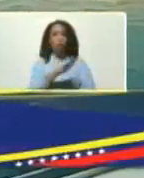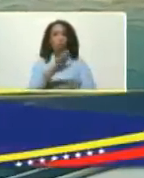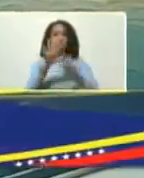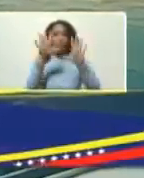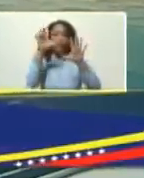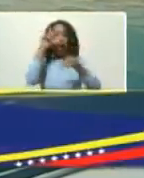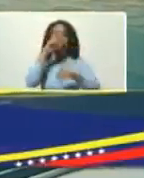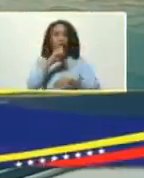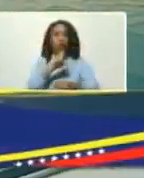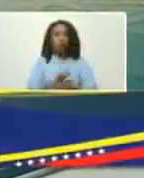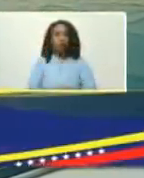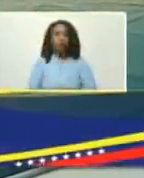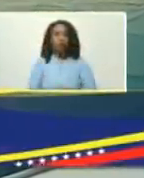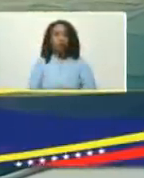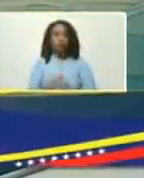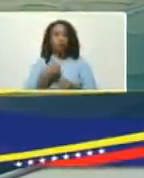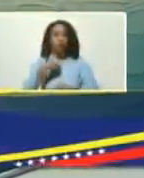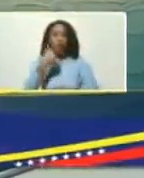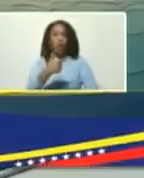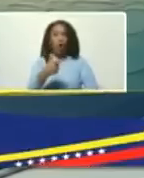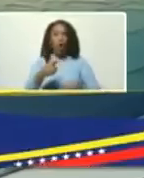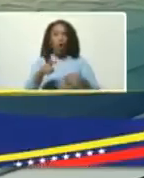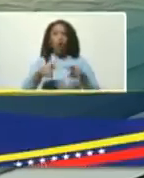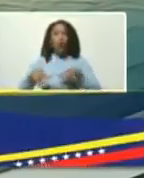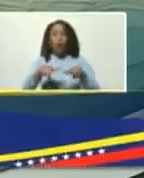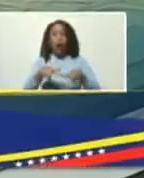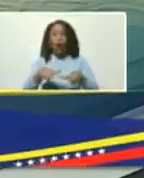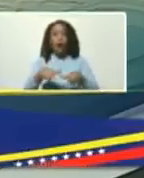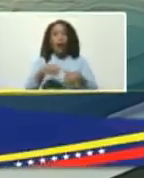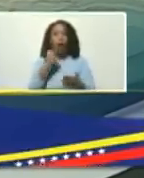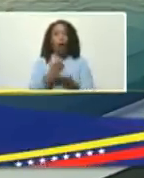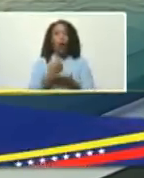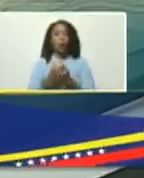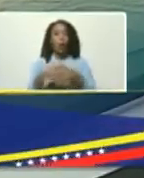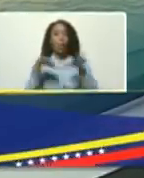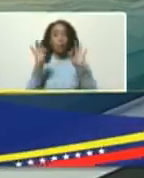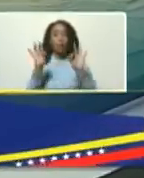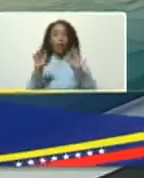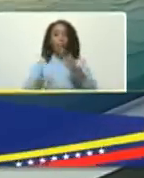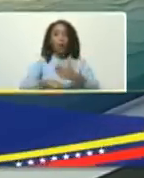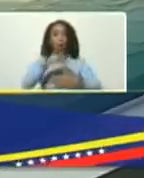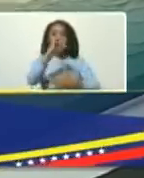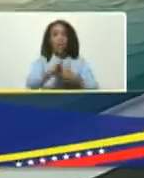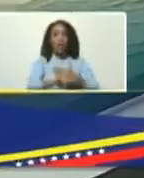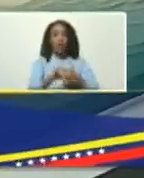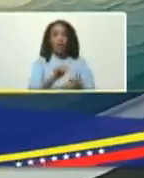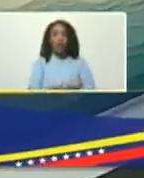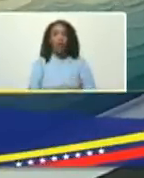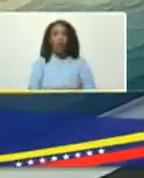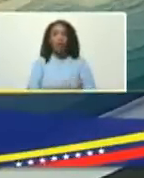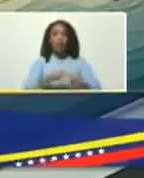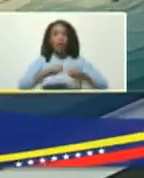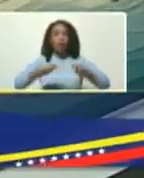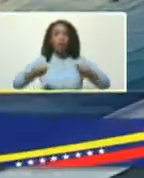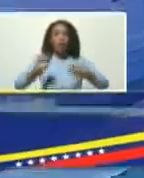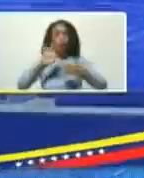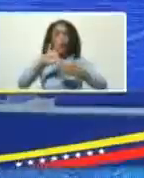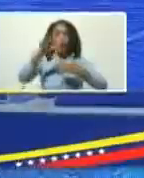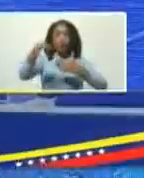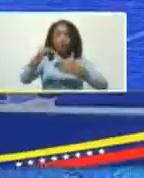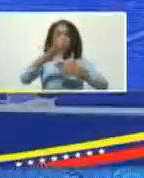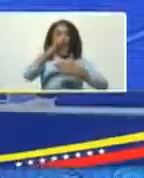años así que declaro como zona económica especial el proyecto del territorio insular